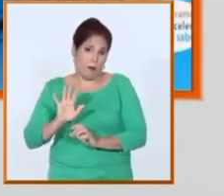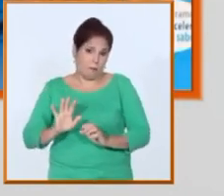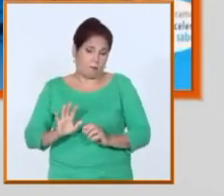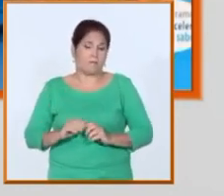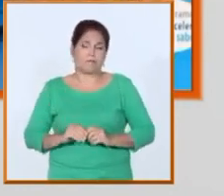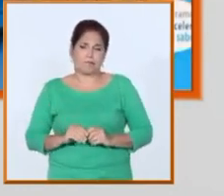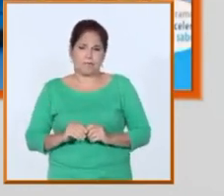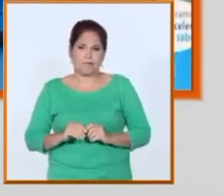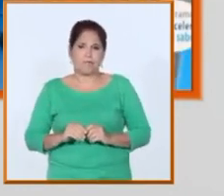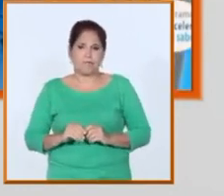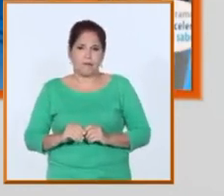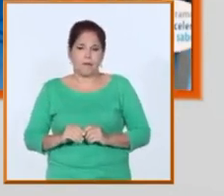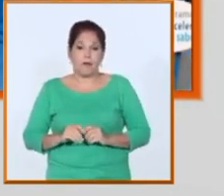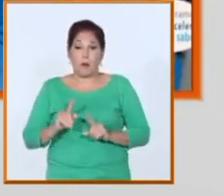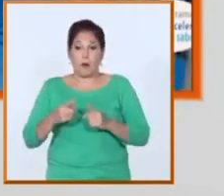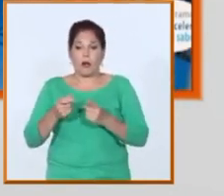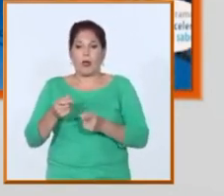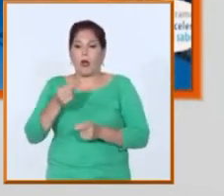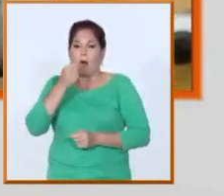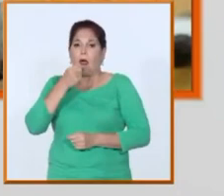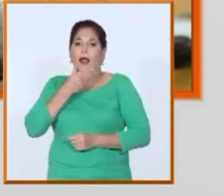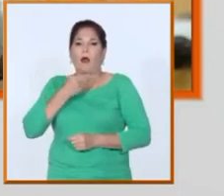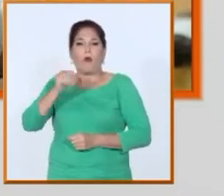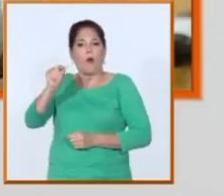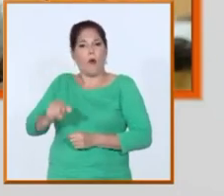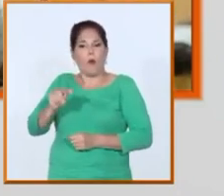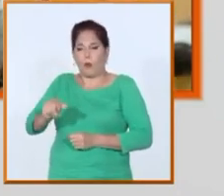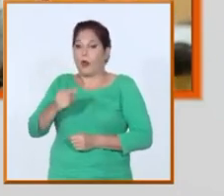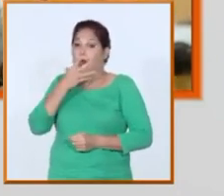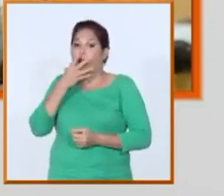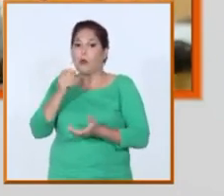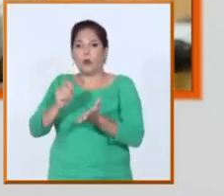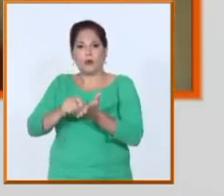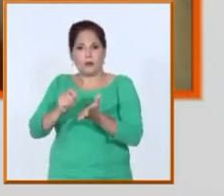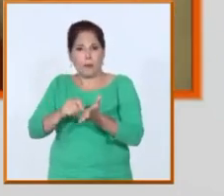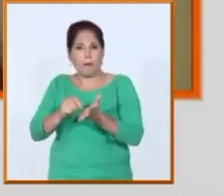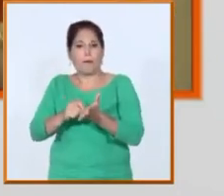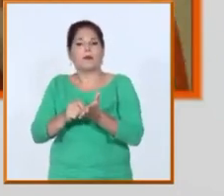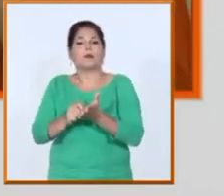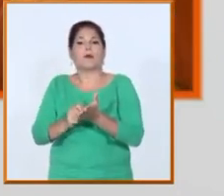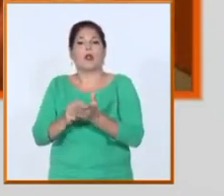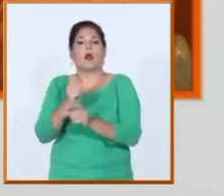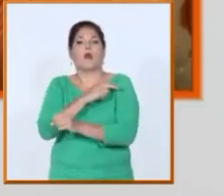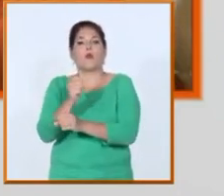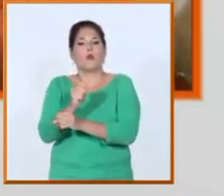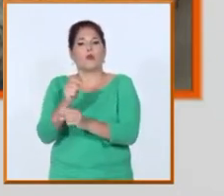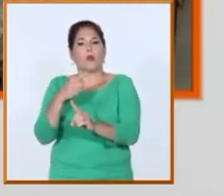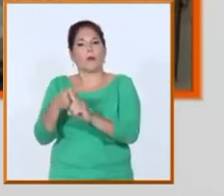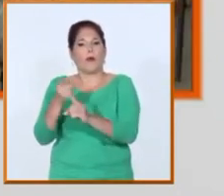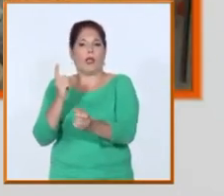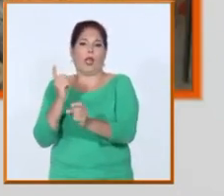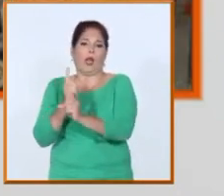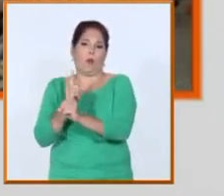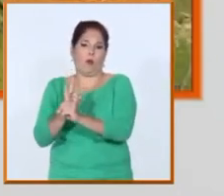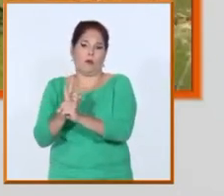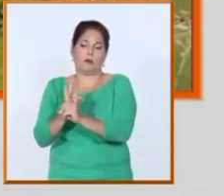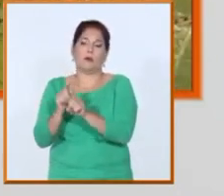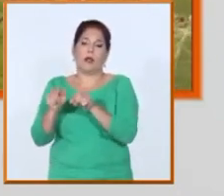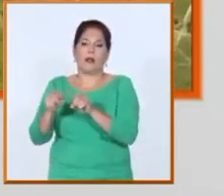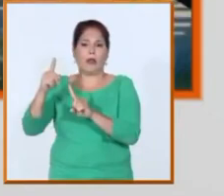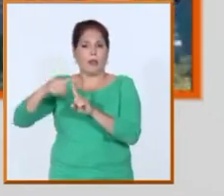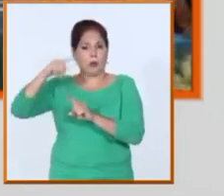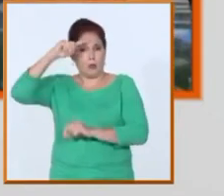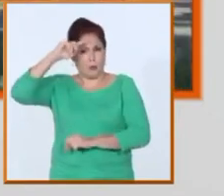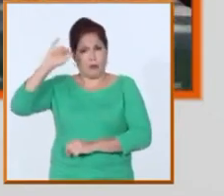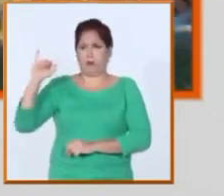de que nuestra gente se incorpore y se forme y forme parte de la educación universitaria a lo cual tributa también el técnico superior